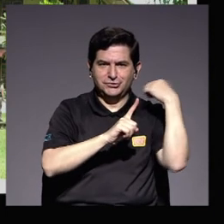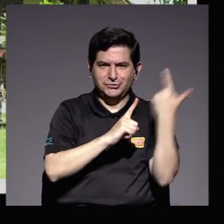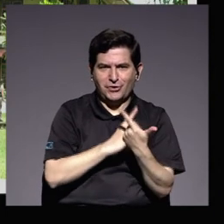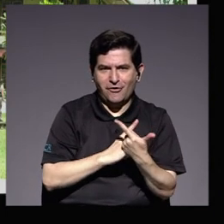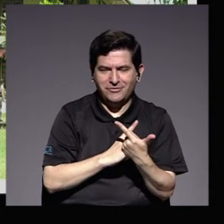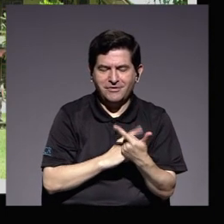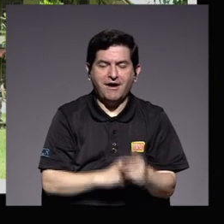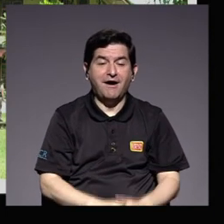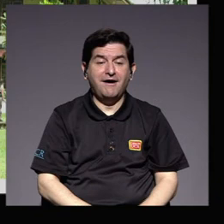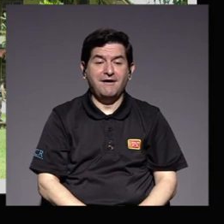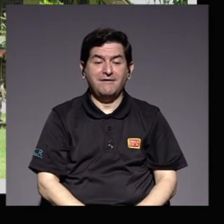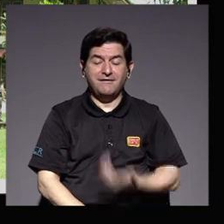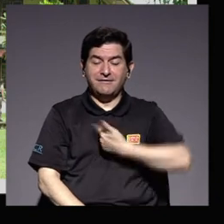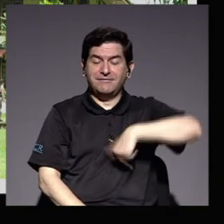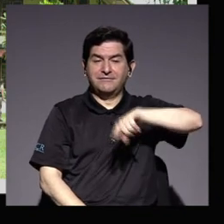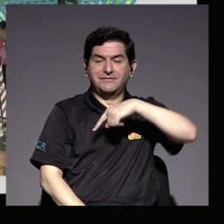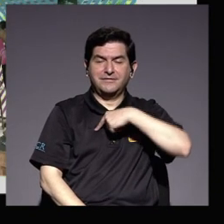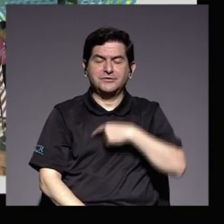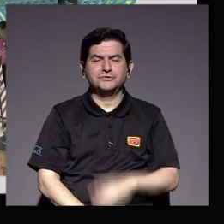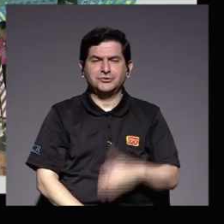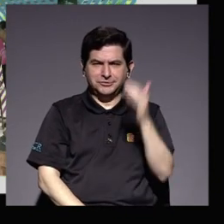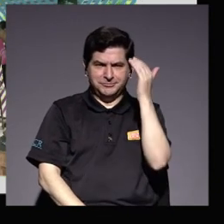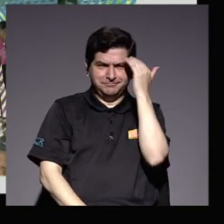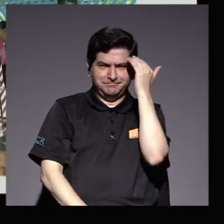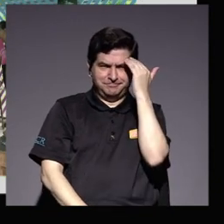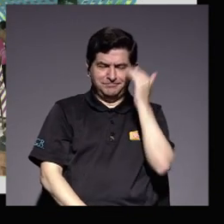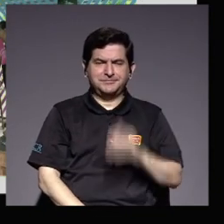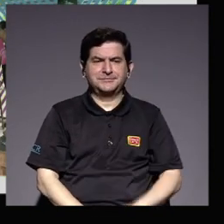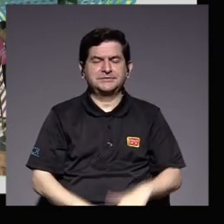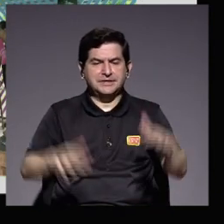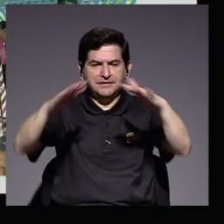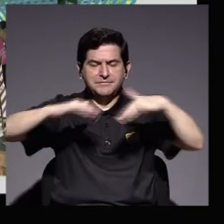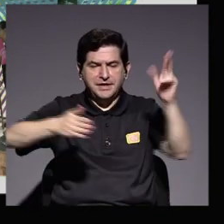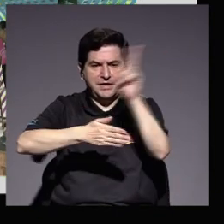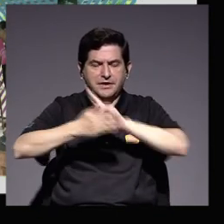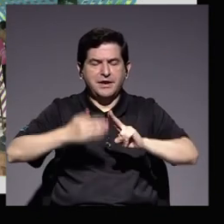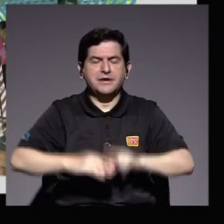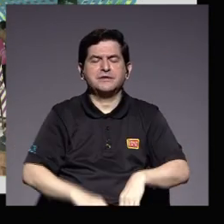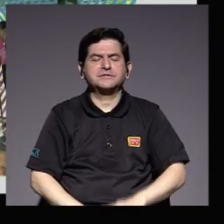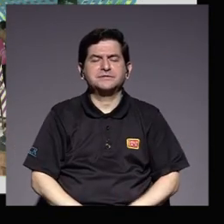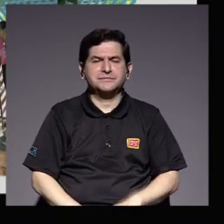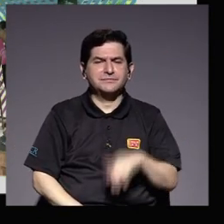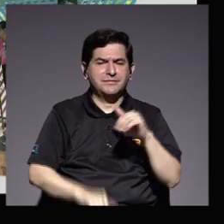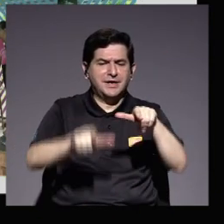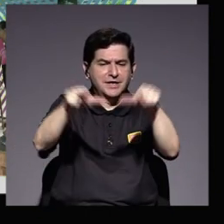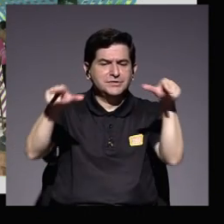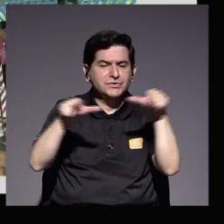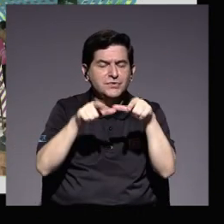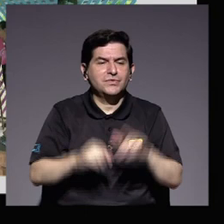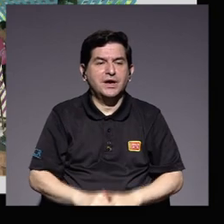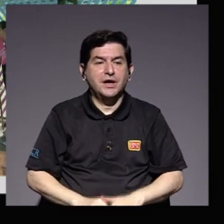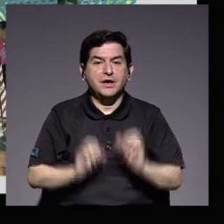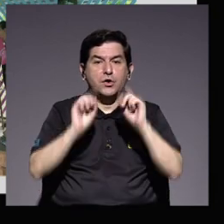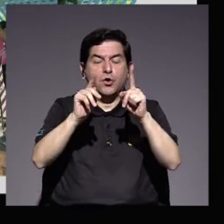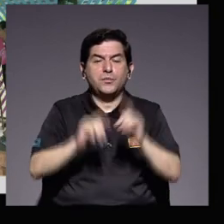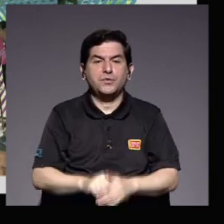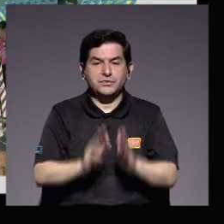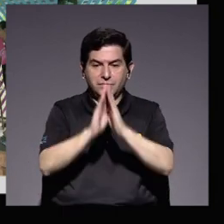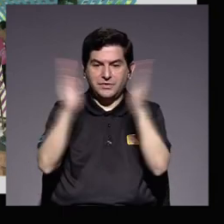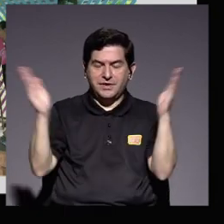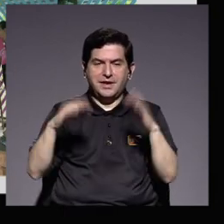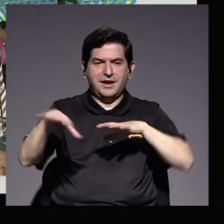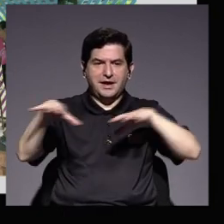reconocemos el posicionamiento de nuestros espacios universitarios la posibilidad de expandir el quehacer